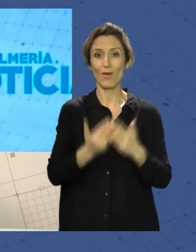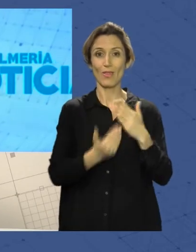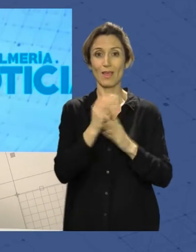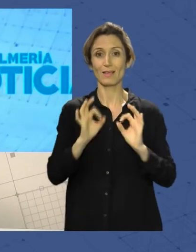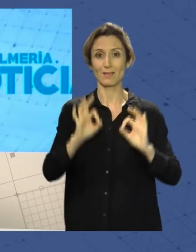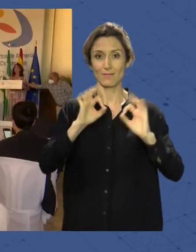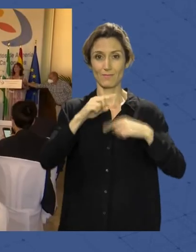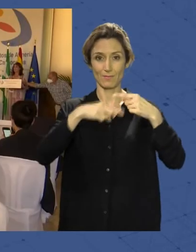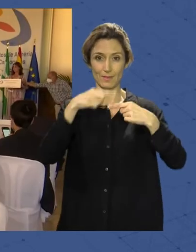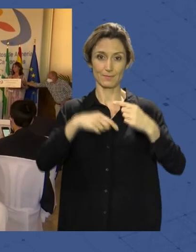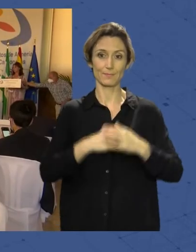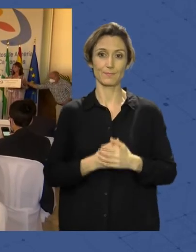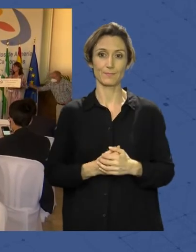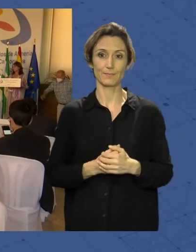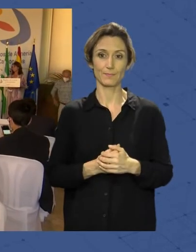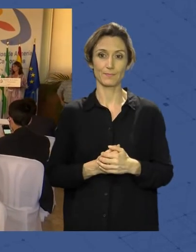Familias.